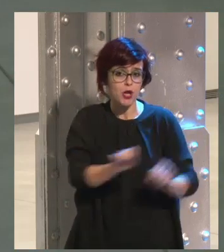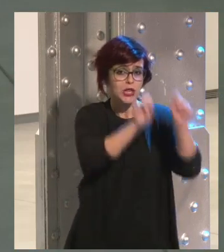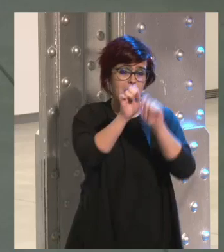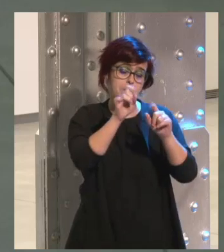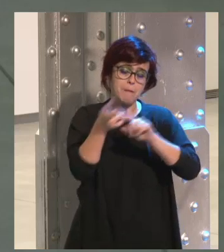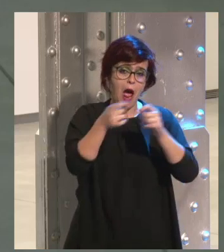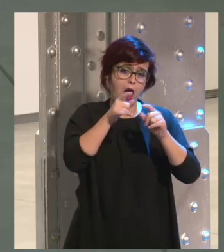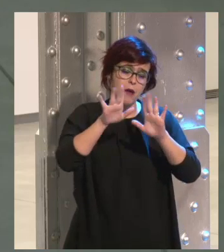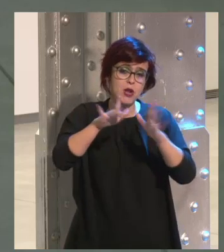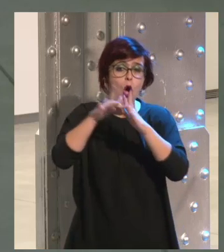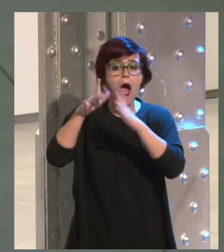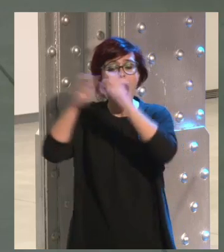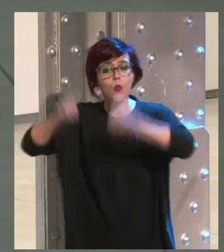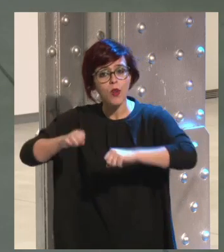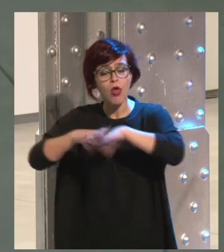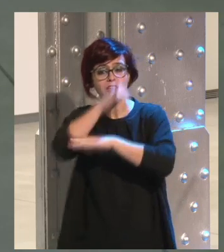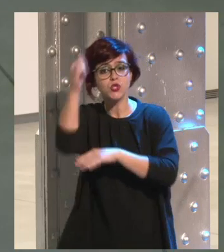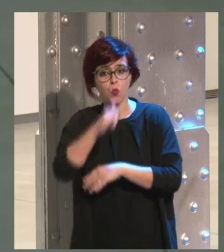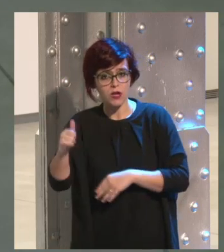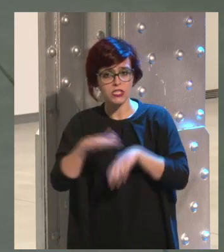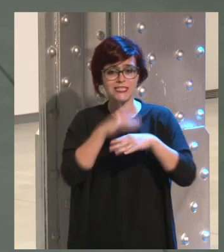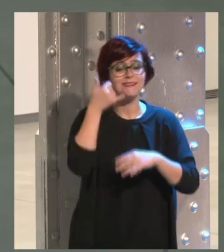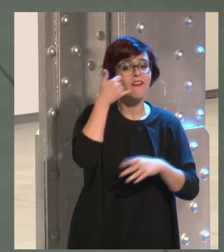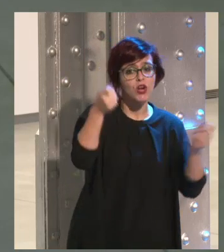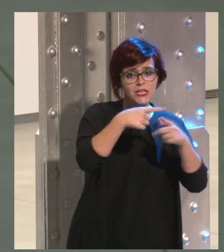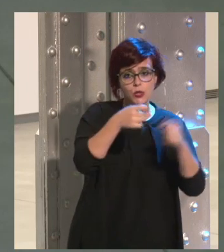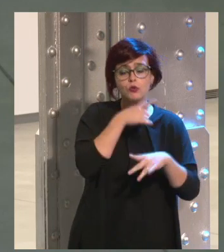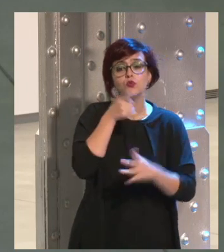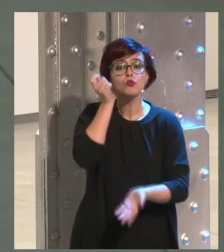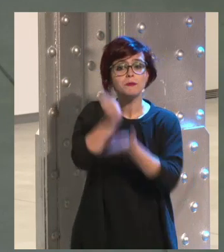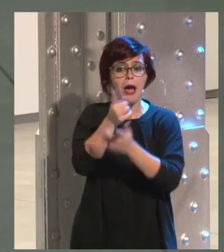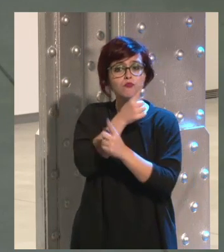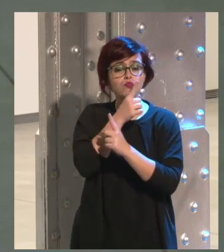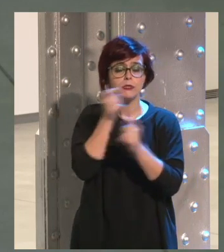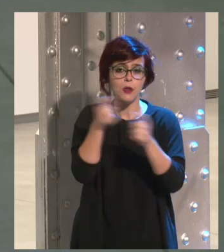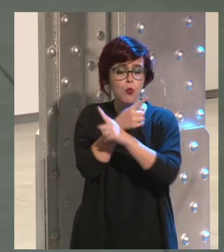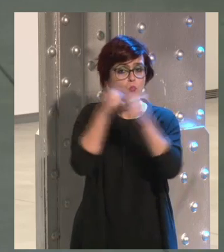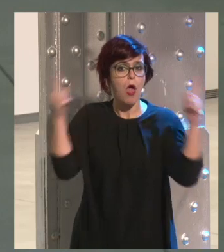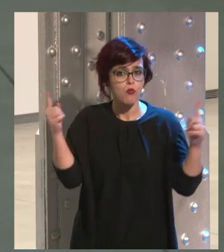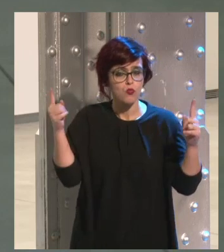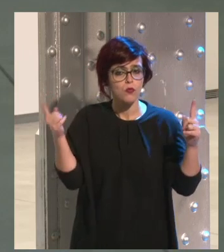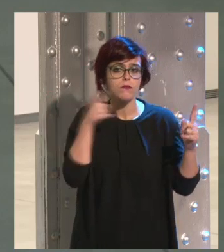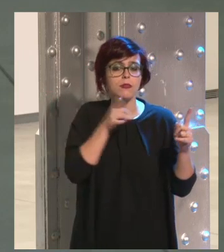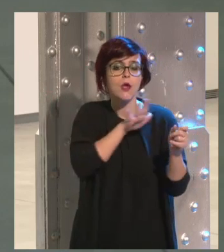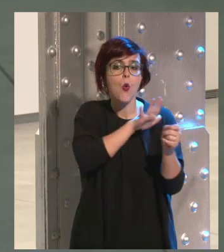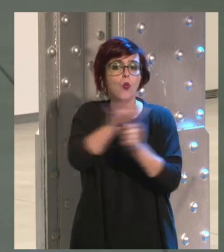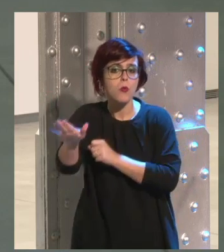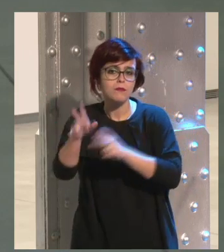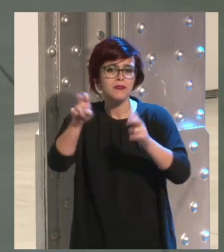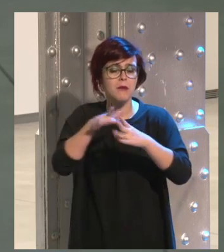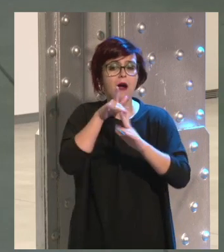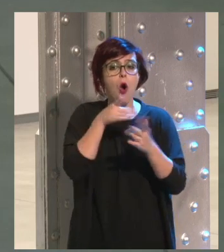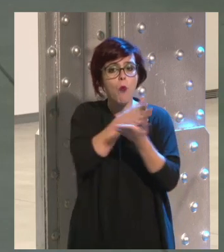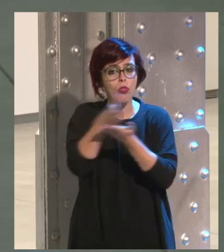acuerdo que tenemos con Zurich y Telefónica Seguros, que es un seguro que tú pagas anualmente y te da unas determinadas